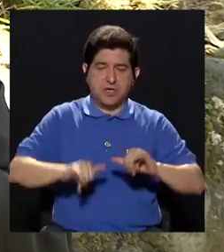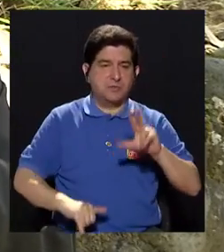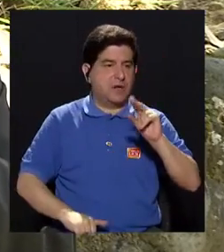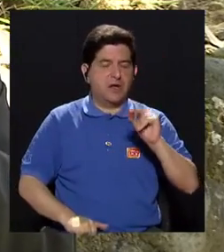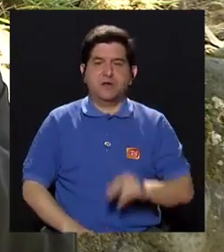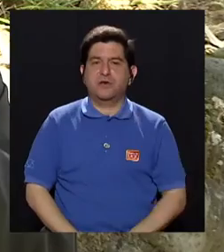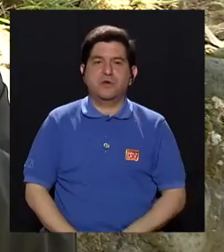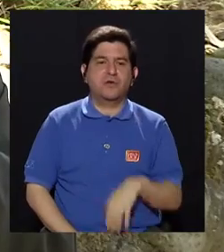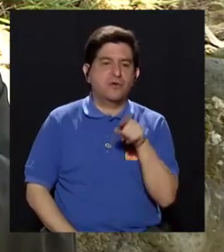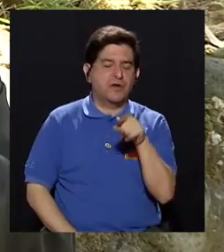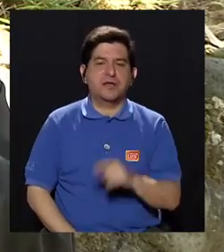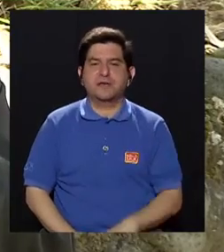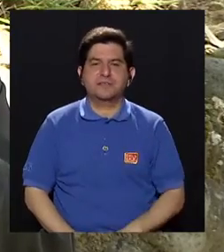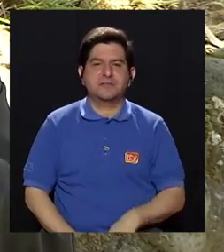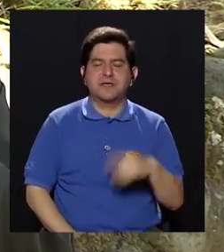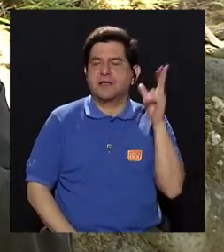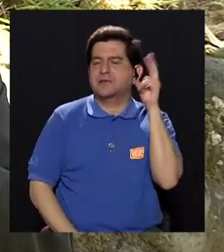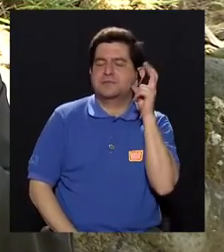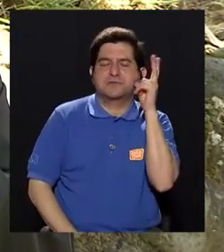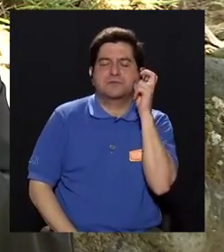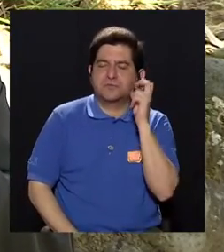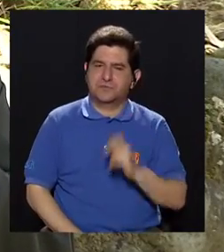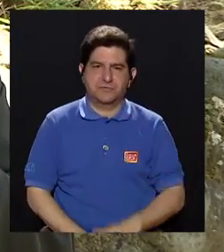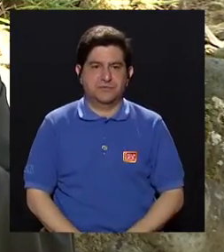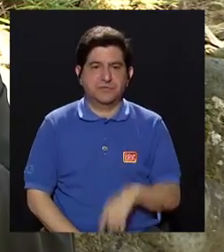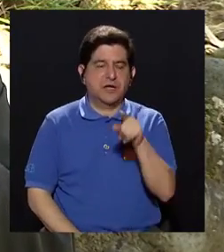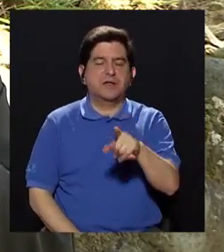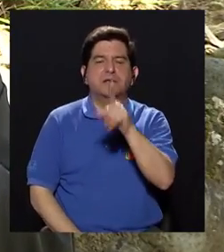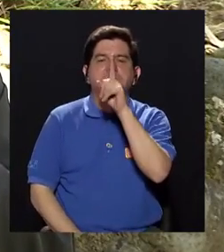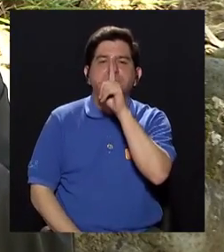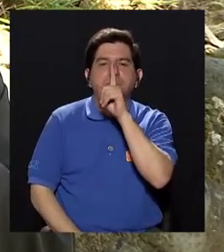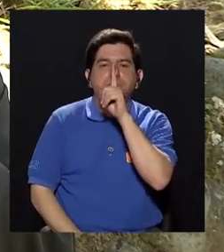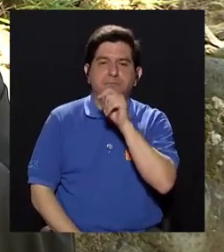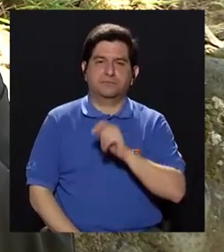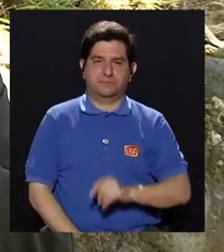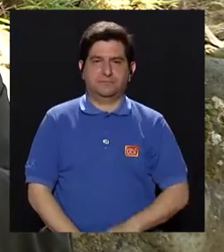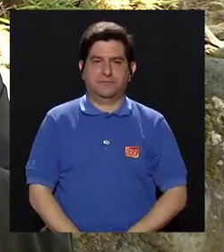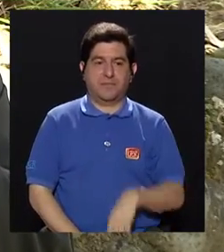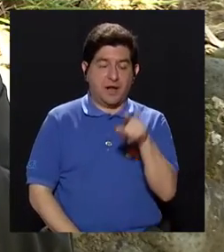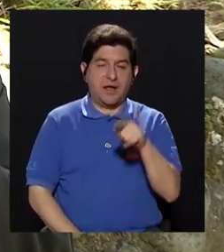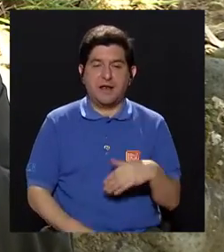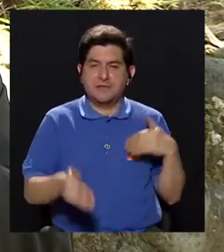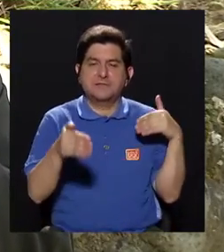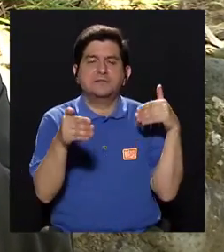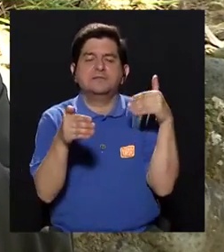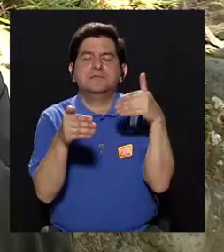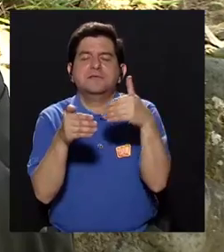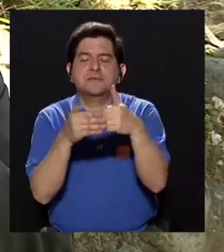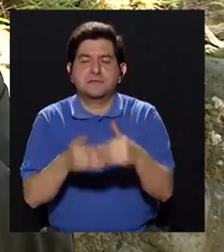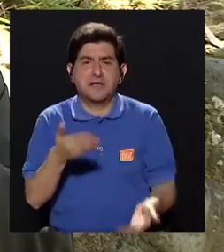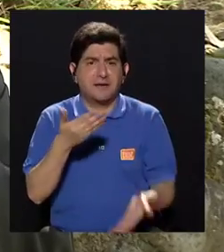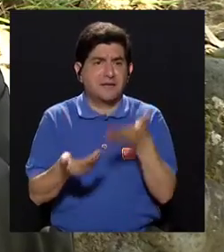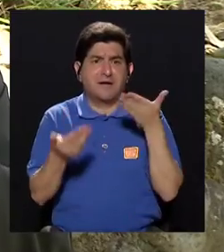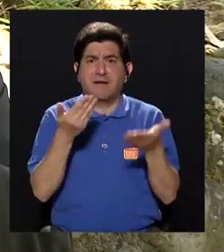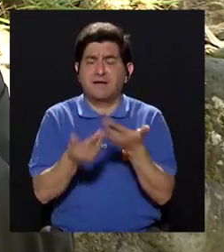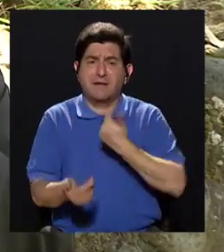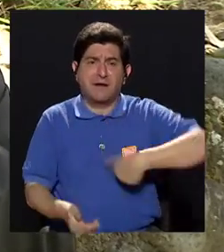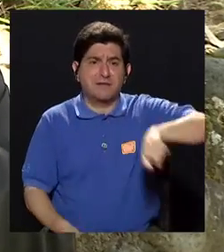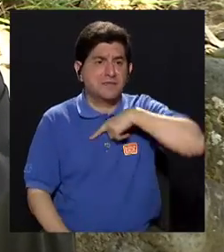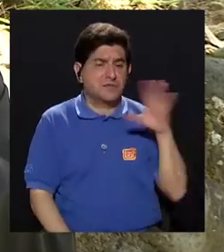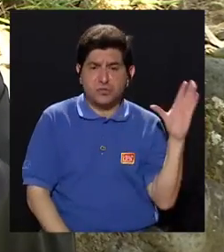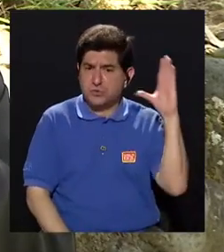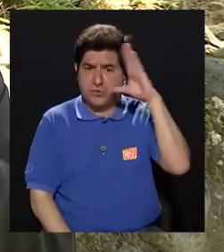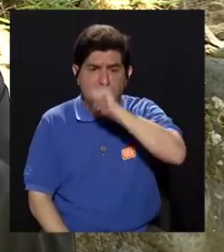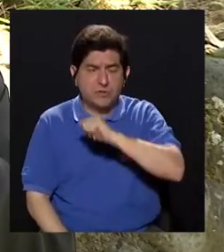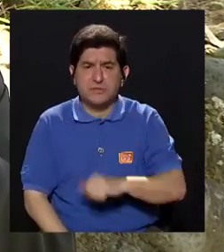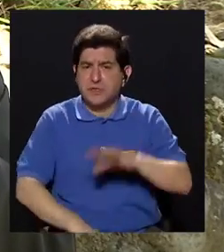no es un mosquito que perturba, no es un mosquito que zumba, sino que es un mosquito silencioso. Entonces, él se aproxima y prácticamente nosotros